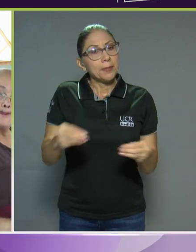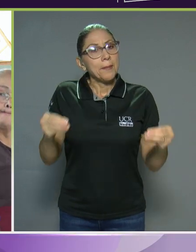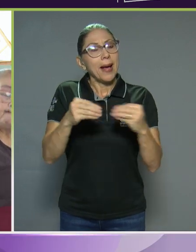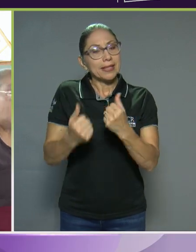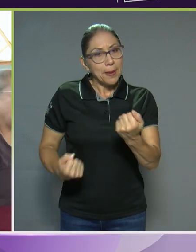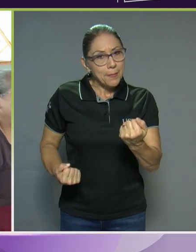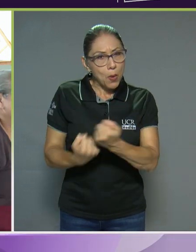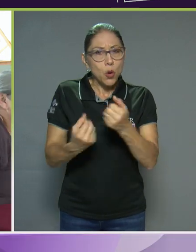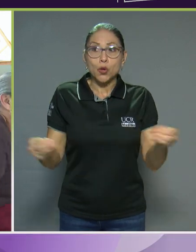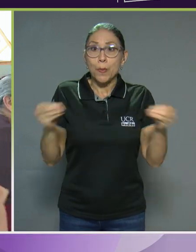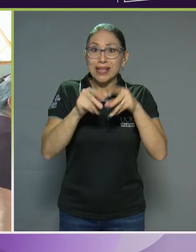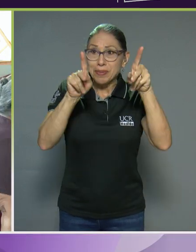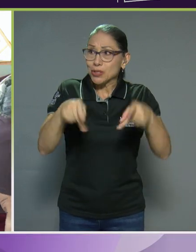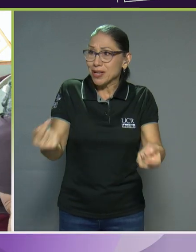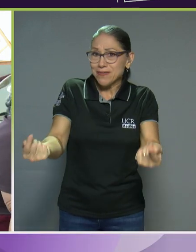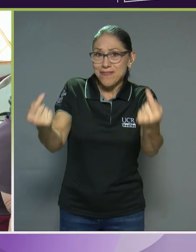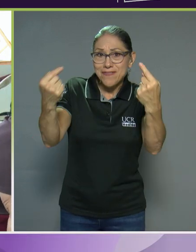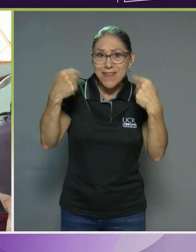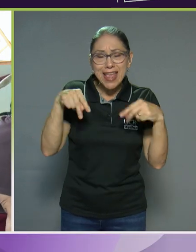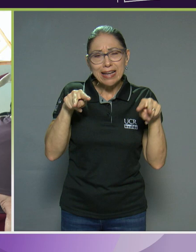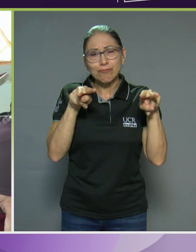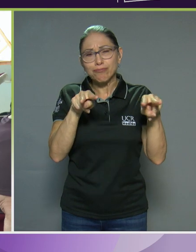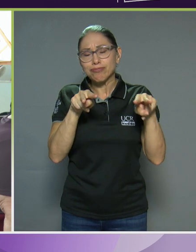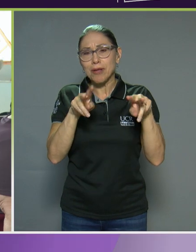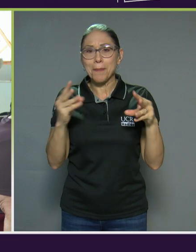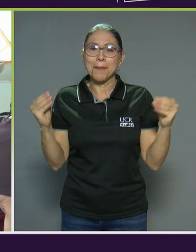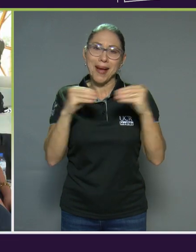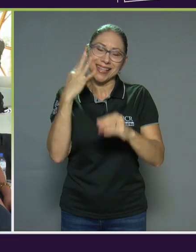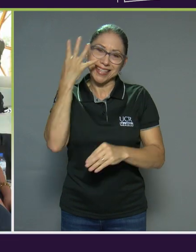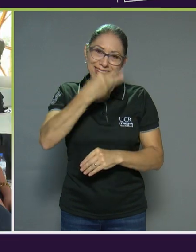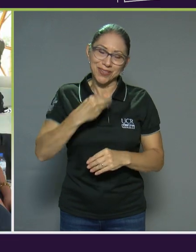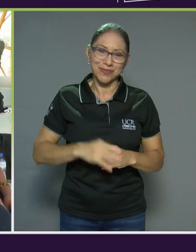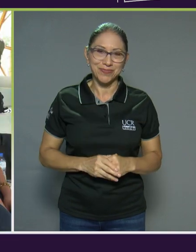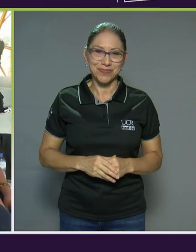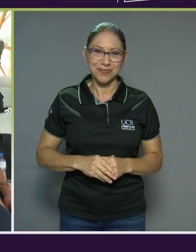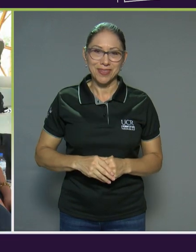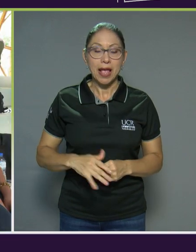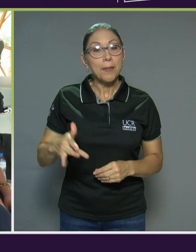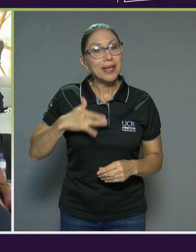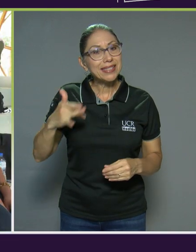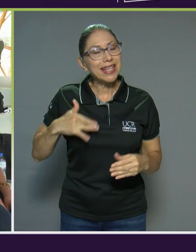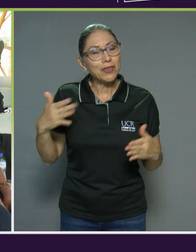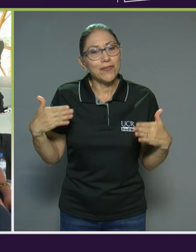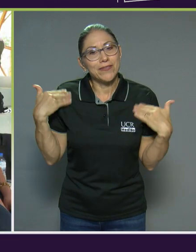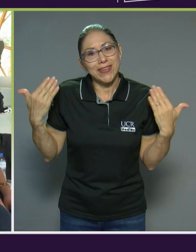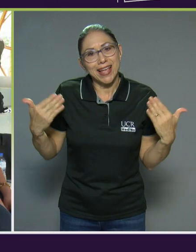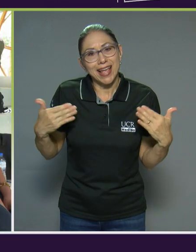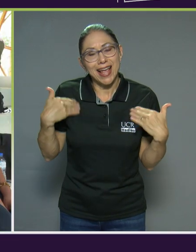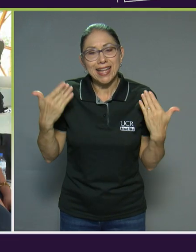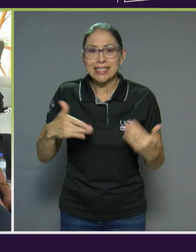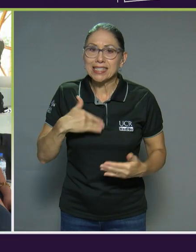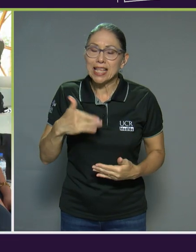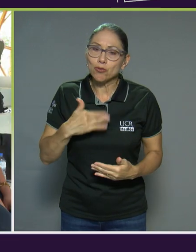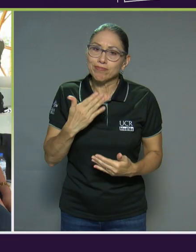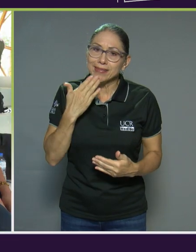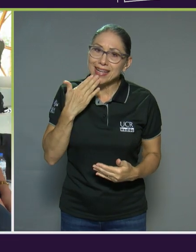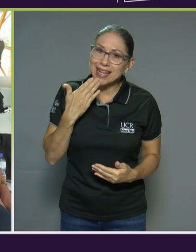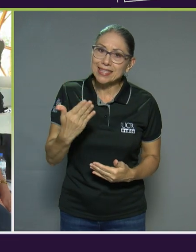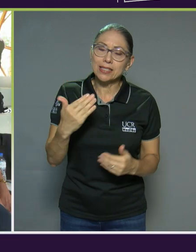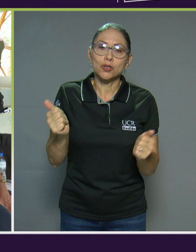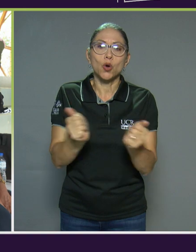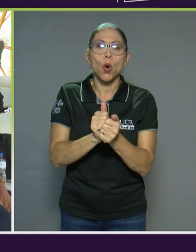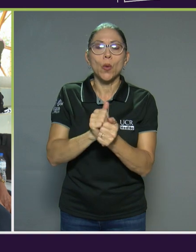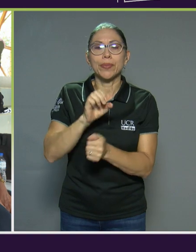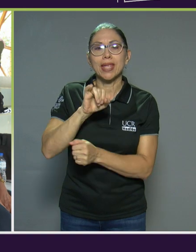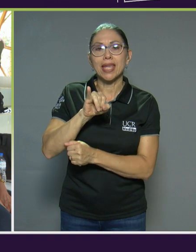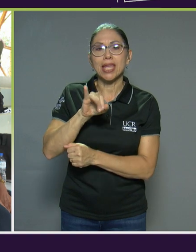público y todo sería todavía más lindo todavía. Me siento muy feliz y muy agradecido con todo lo que es